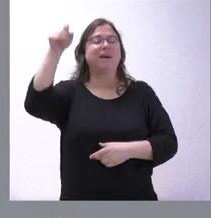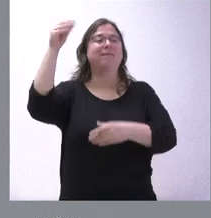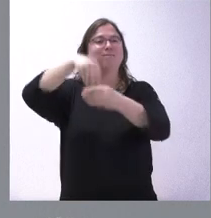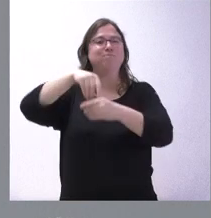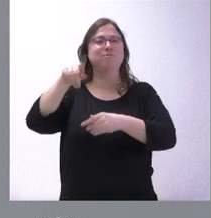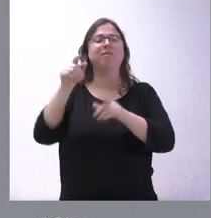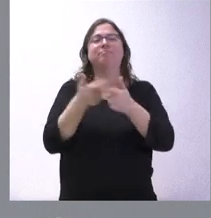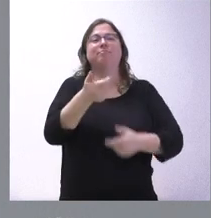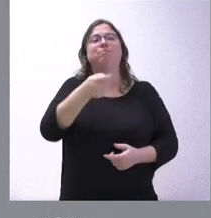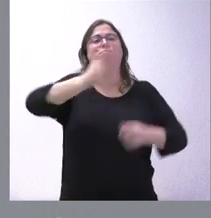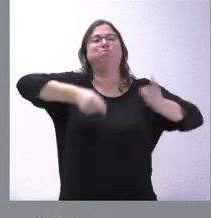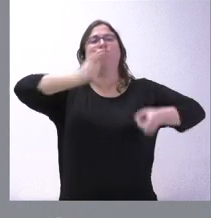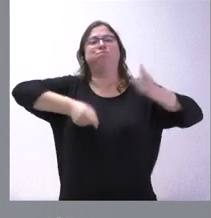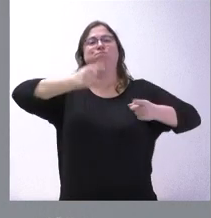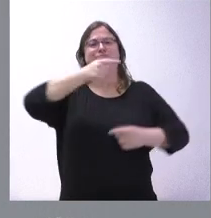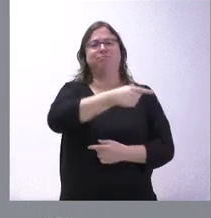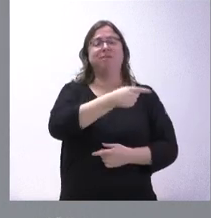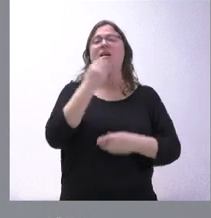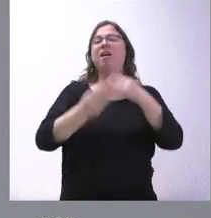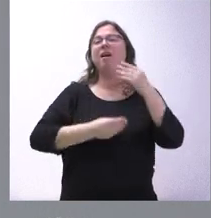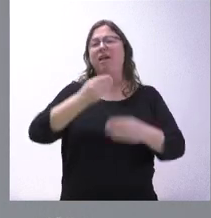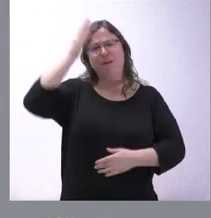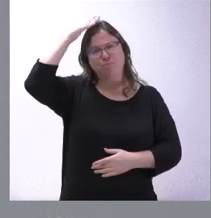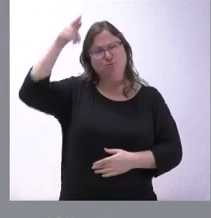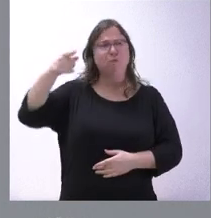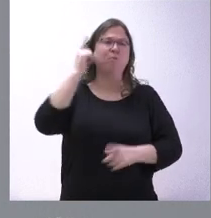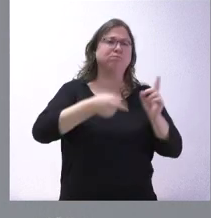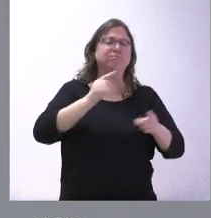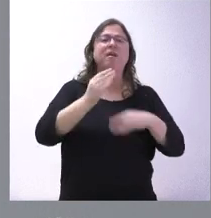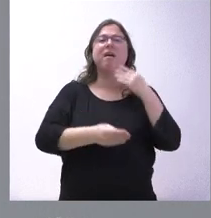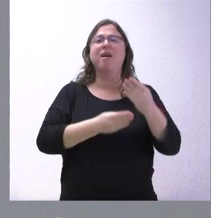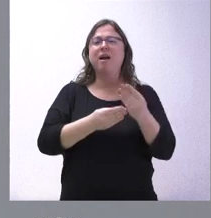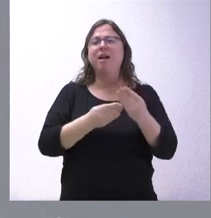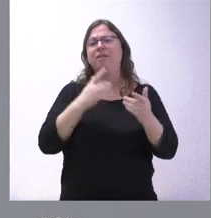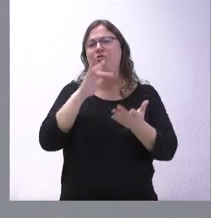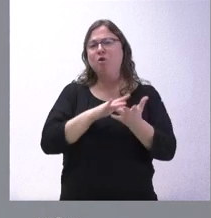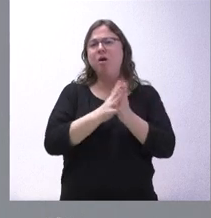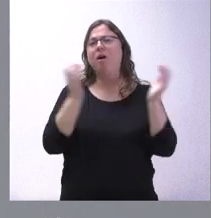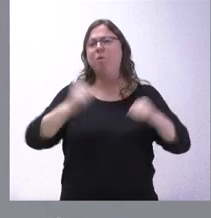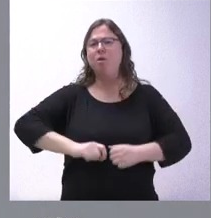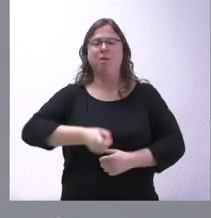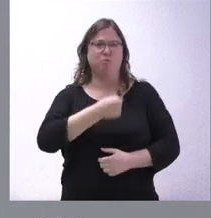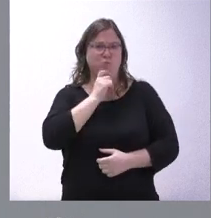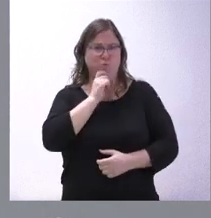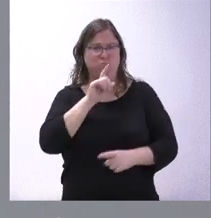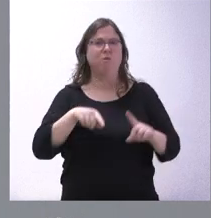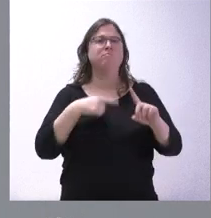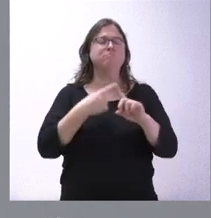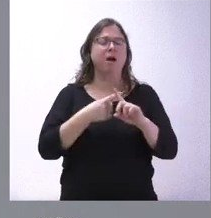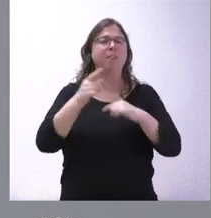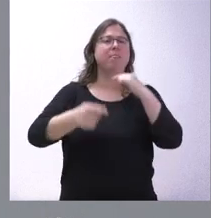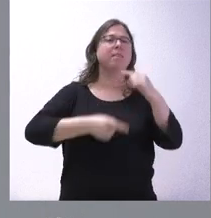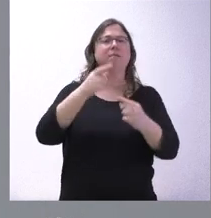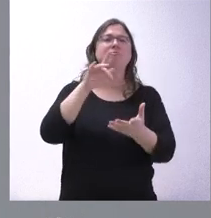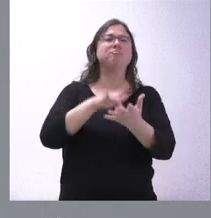decidir qué es lo que hace este Gobierno, cuándo, dónde y cómo se llegan a nuestros acuerdos y lógicamente al final se